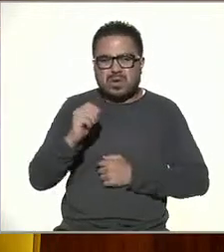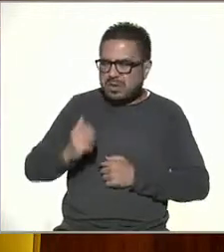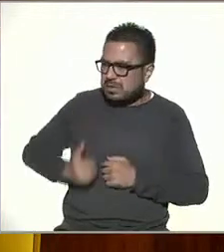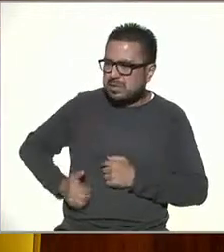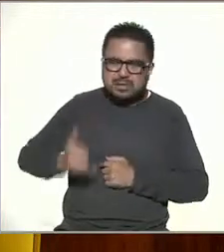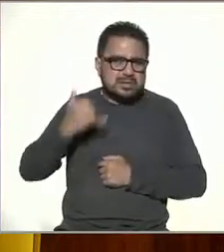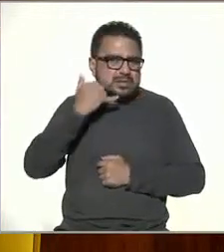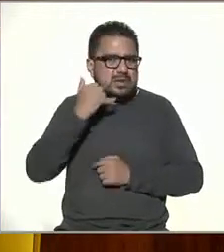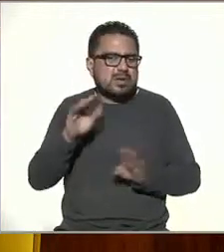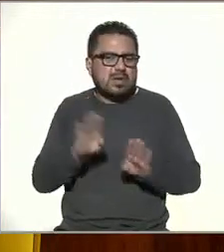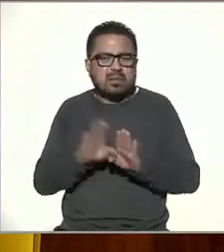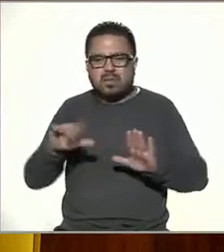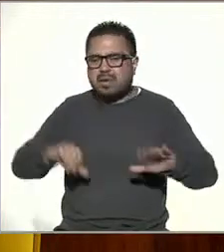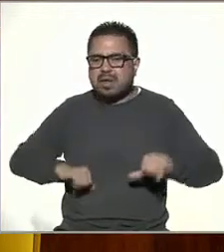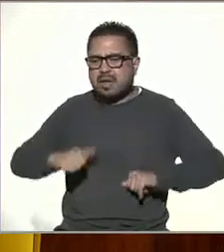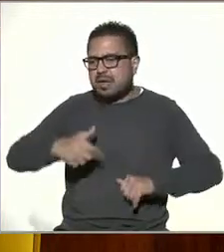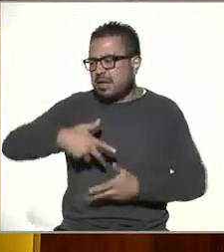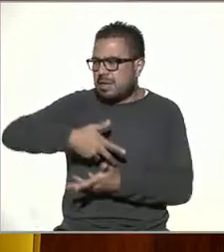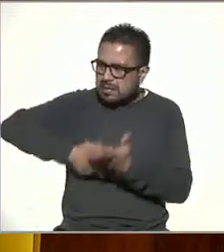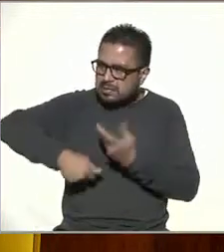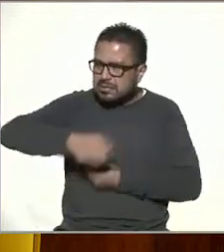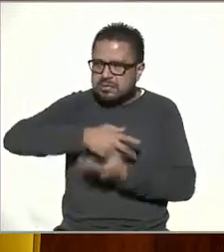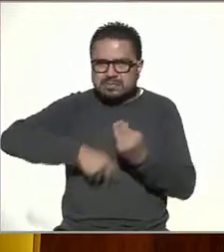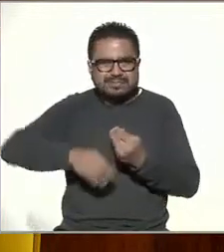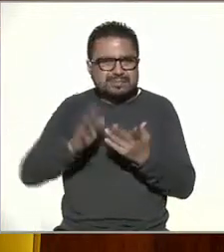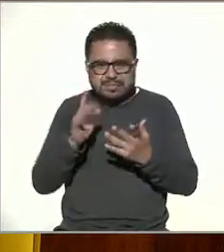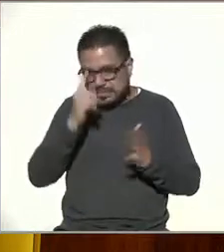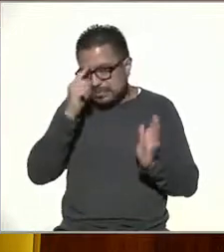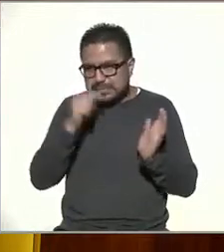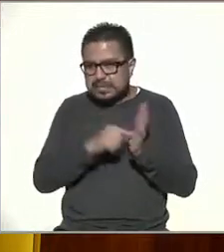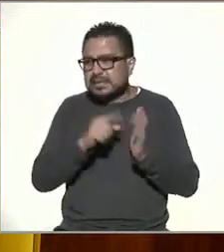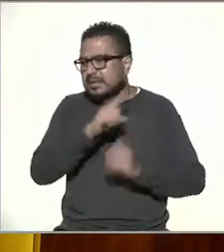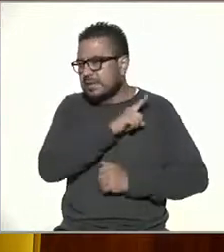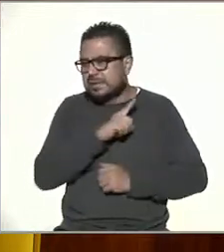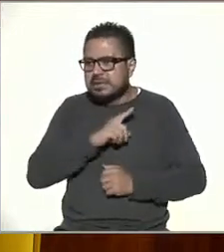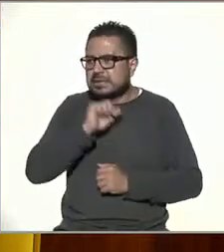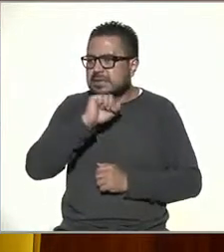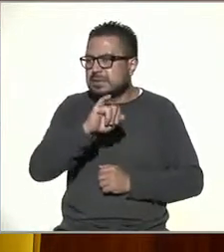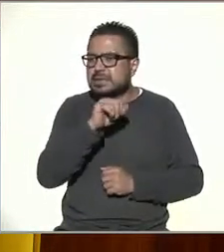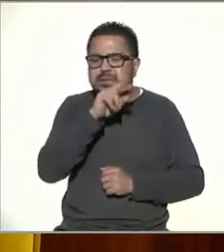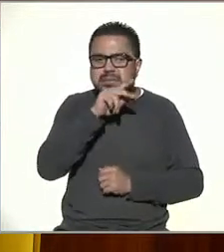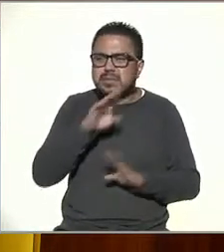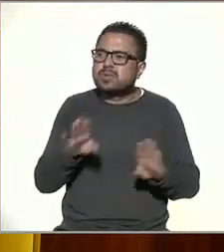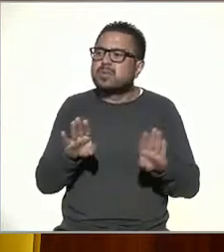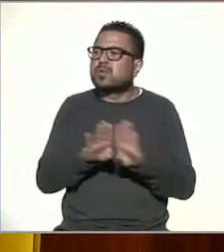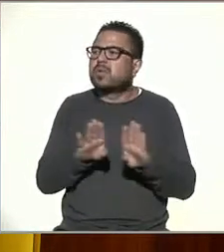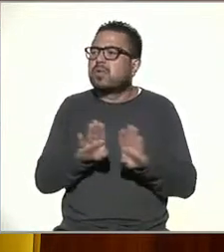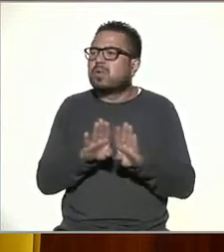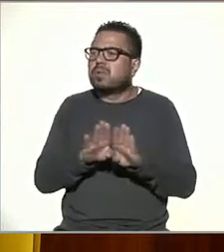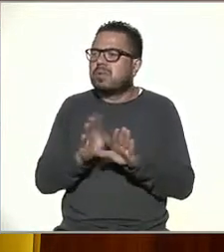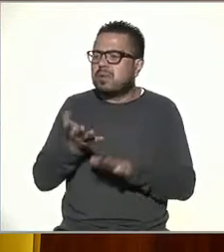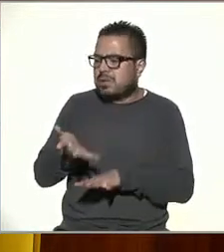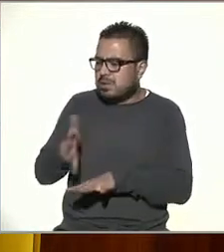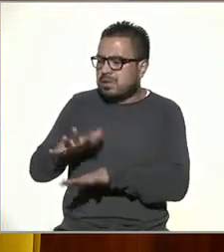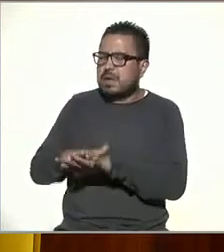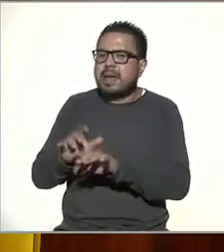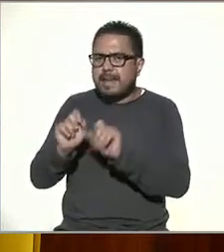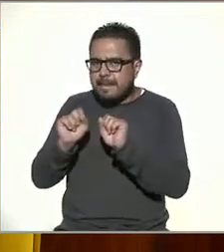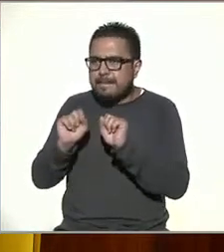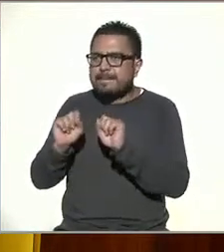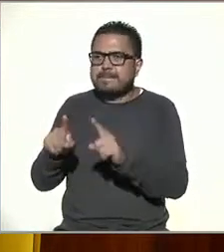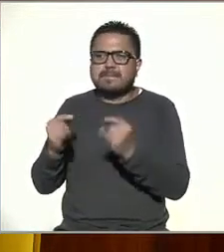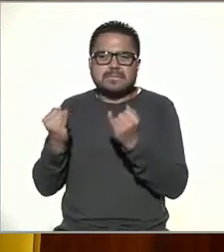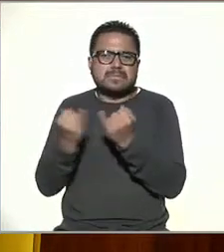a nivel de actividad económica en fin creo que hay que sí preocuparse por cómo cómo se va a integrar también este